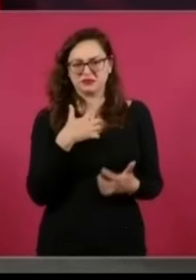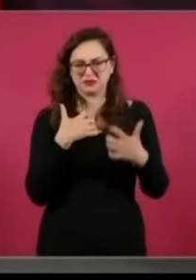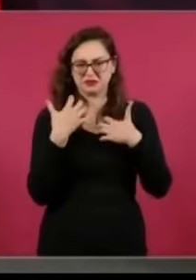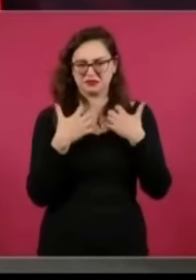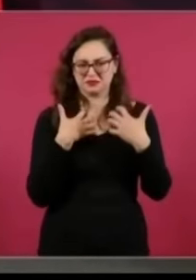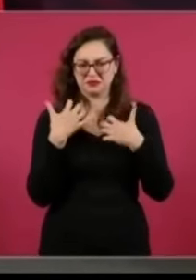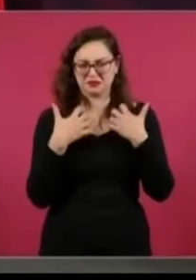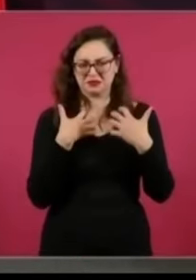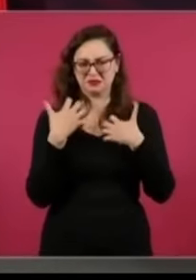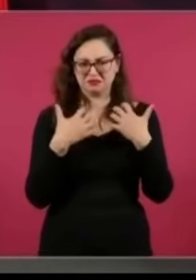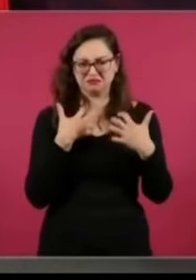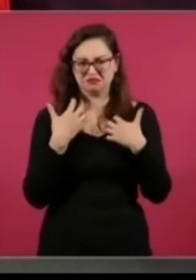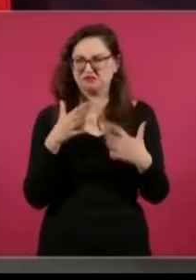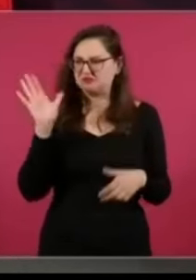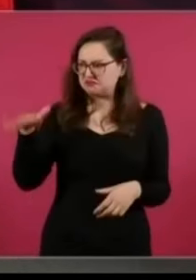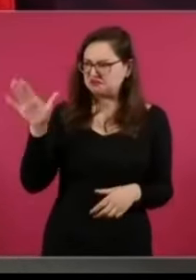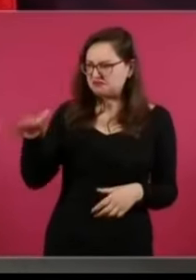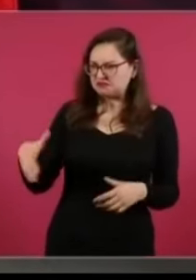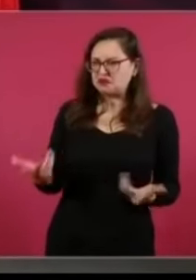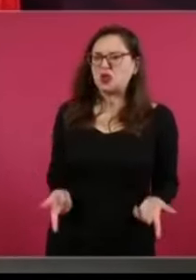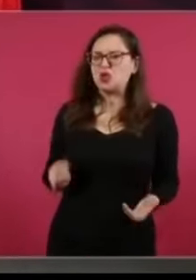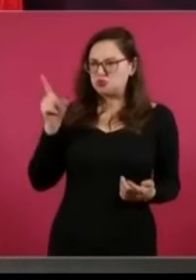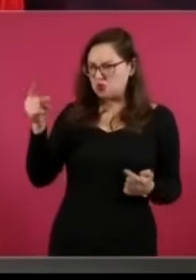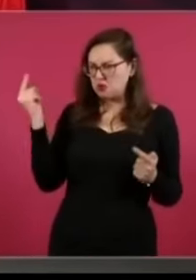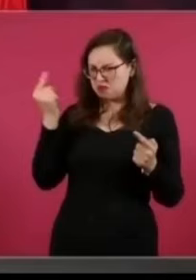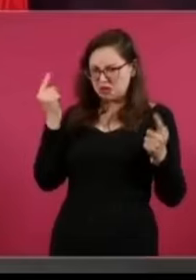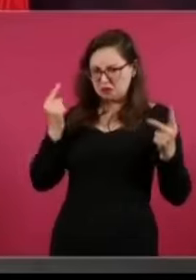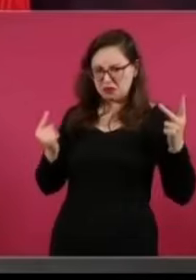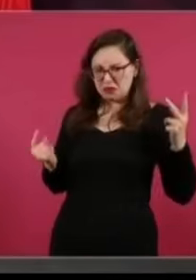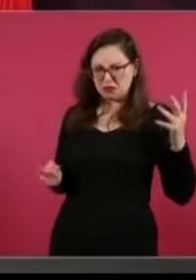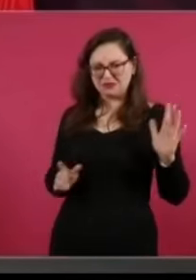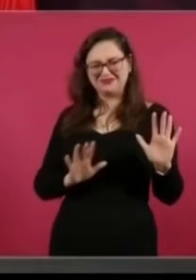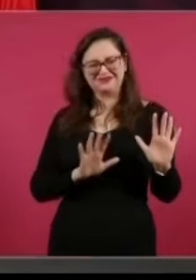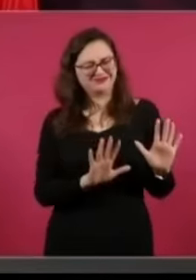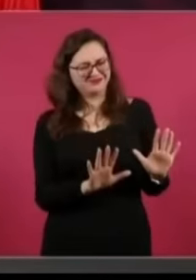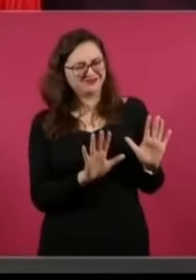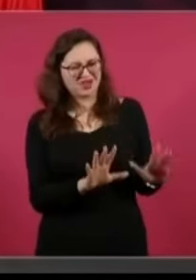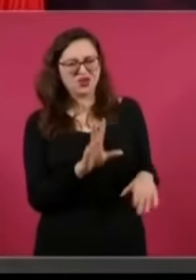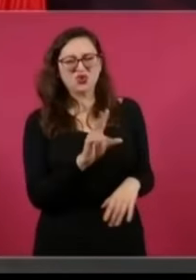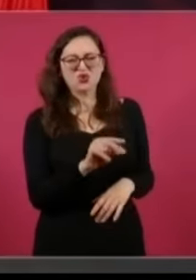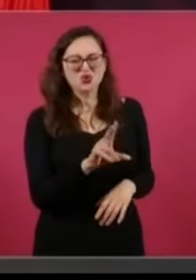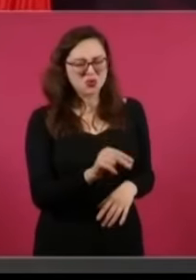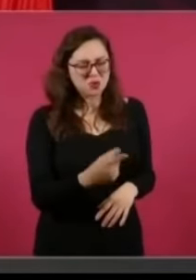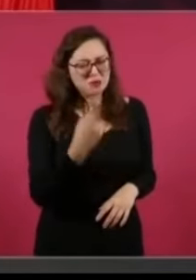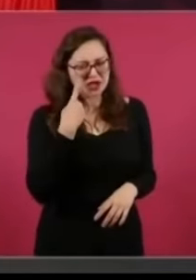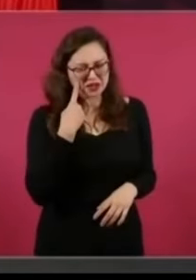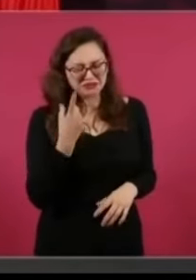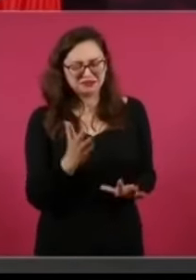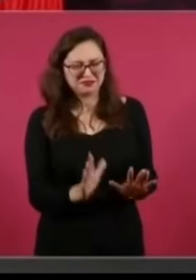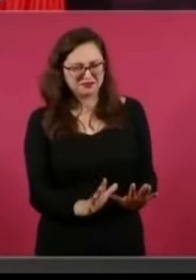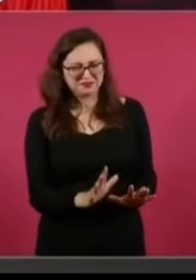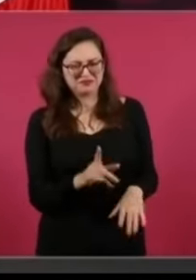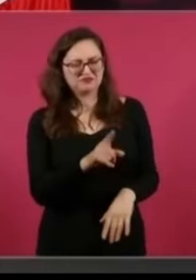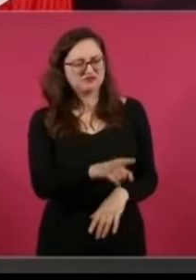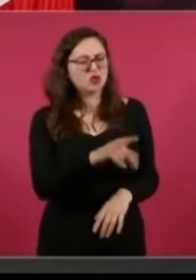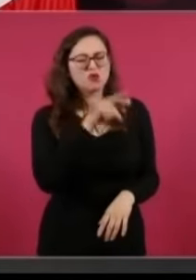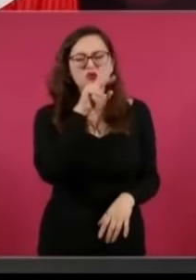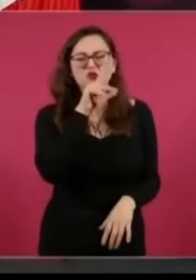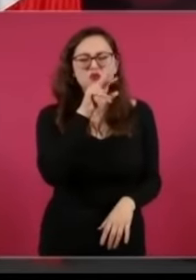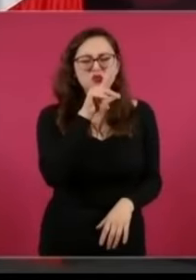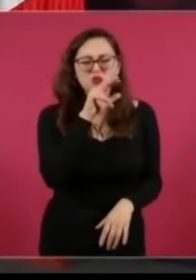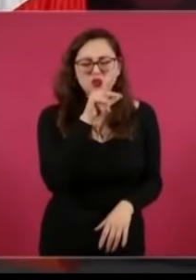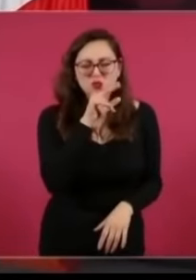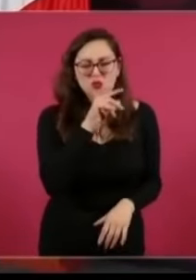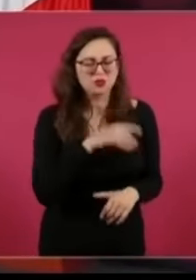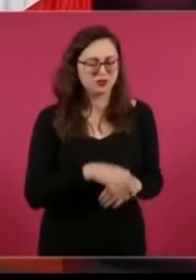¿Va a tomar acciones legales, pues? Mira, desde luego ya las de oficio ya las va a tomar el INAI por esta